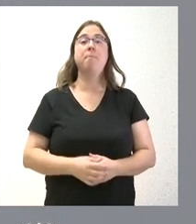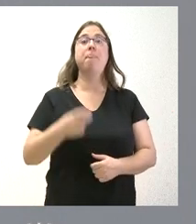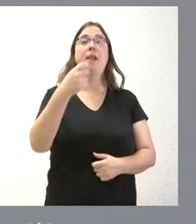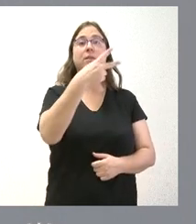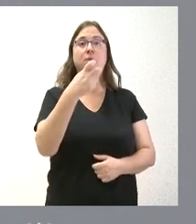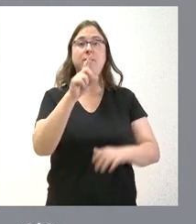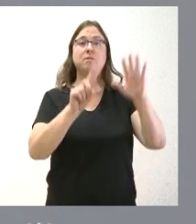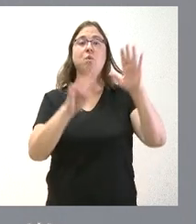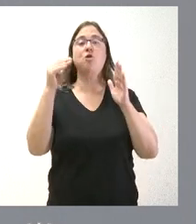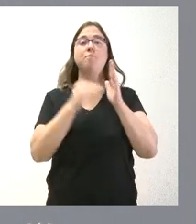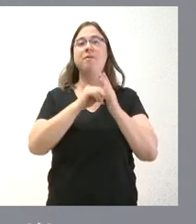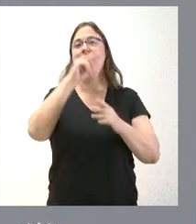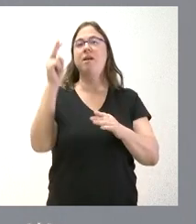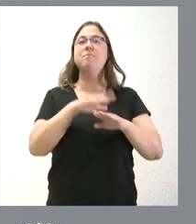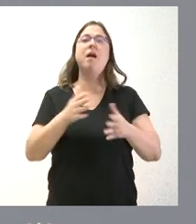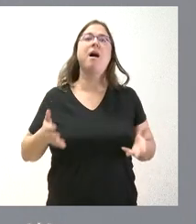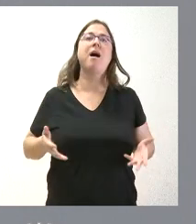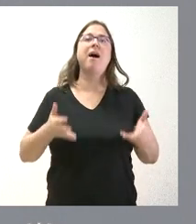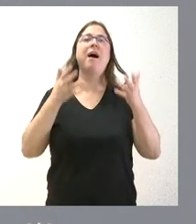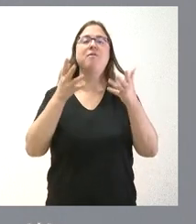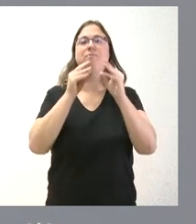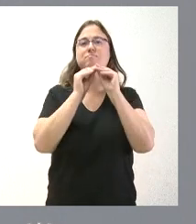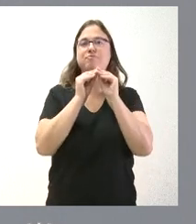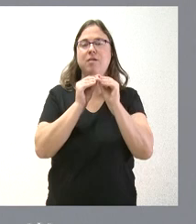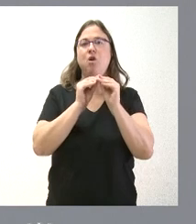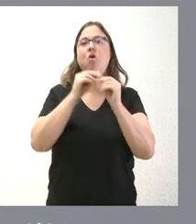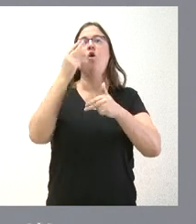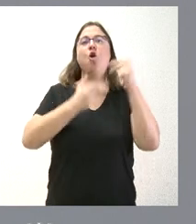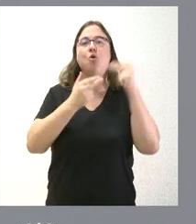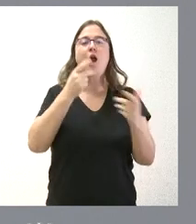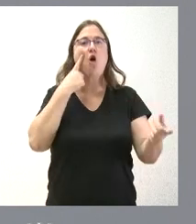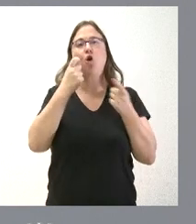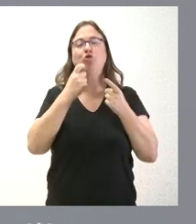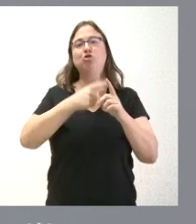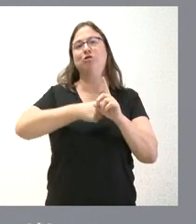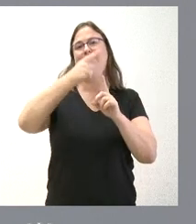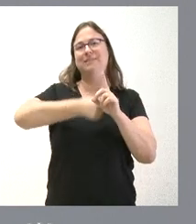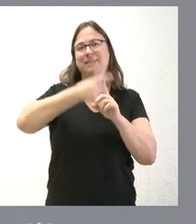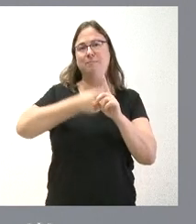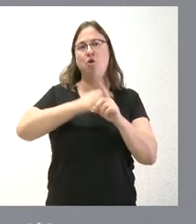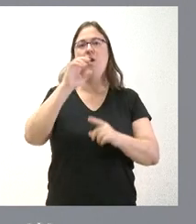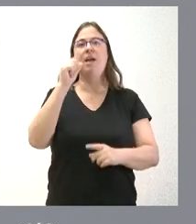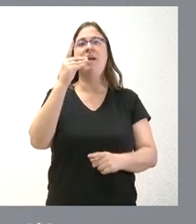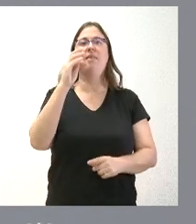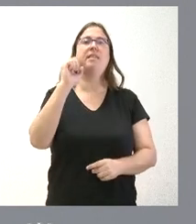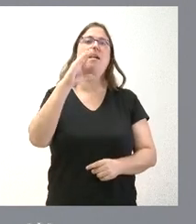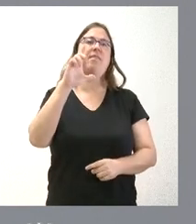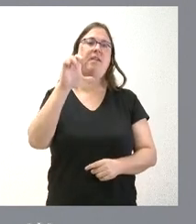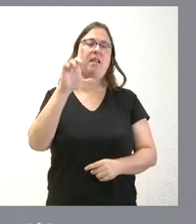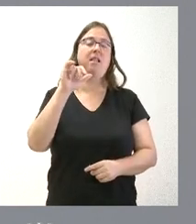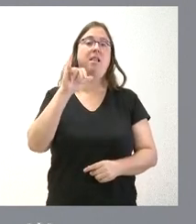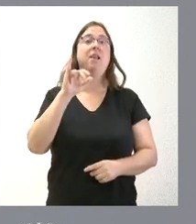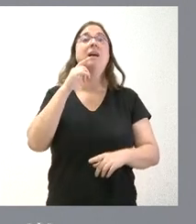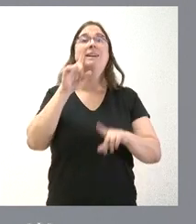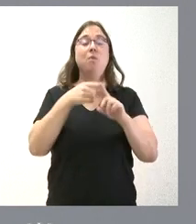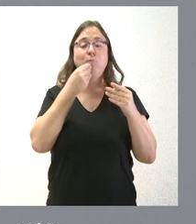264.000 euros para ayudar a la acortación de obras de renovación del sistema de control térmico del ITACIL. En este caso se va a sustituir dos